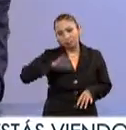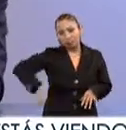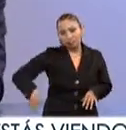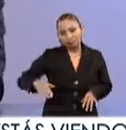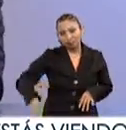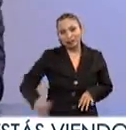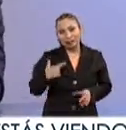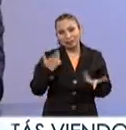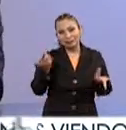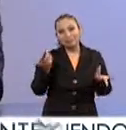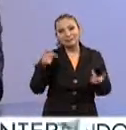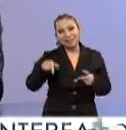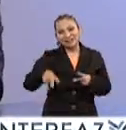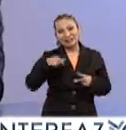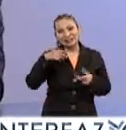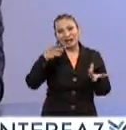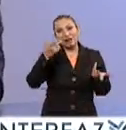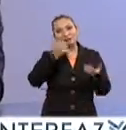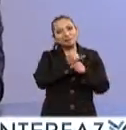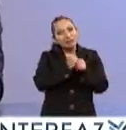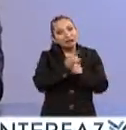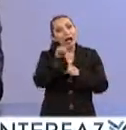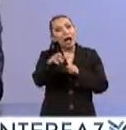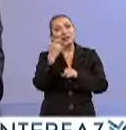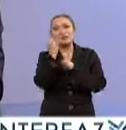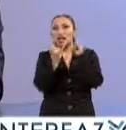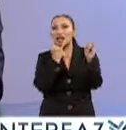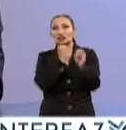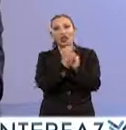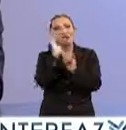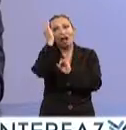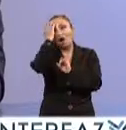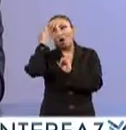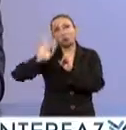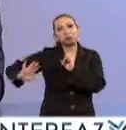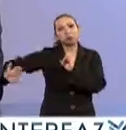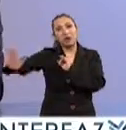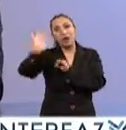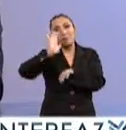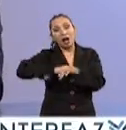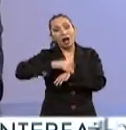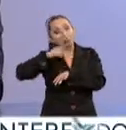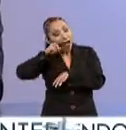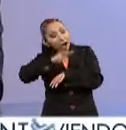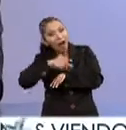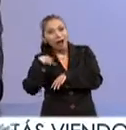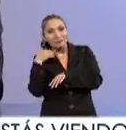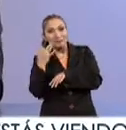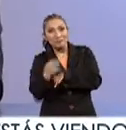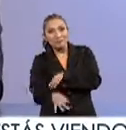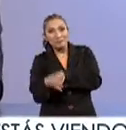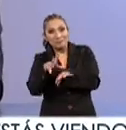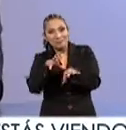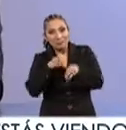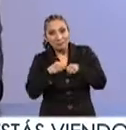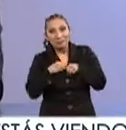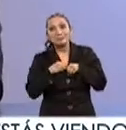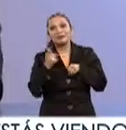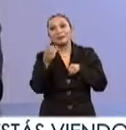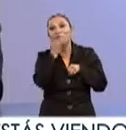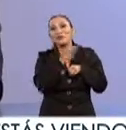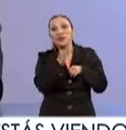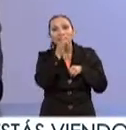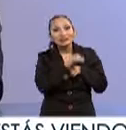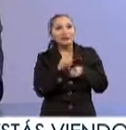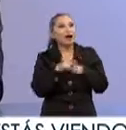decía esa actriz en la introducción de esta nota pues se ha hecho ya internacional y cada vez la sumen más con motivos pues